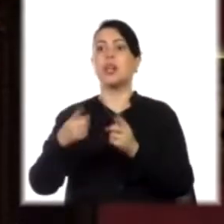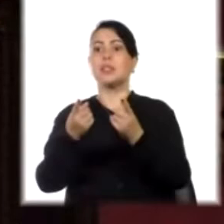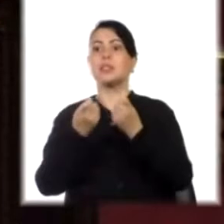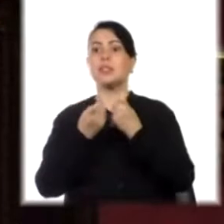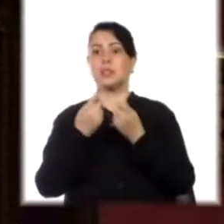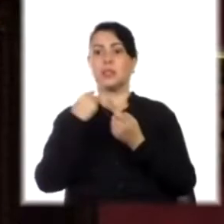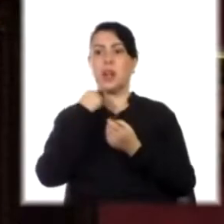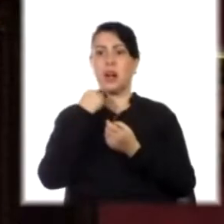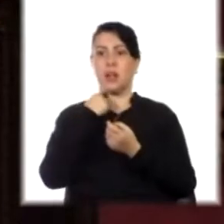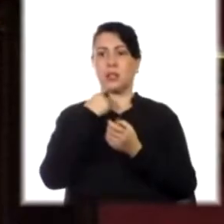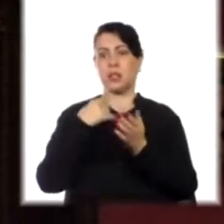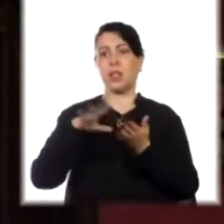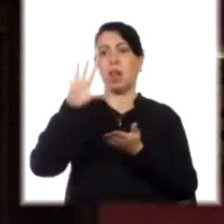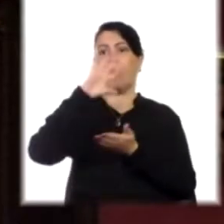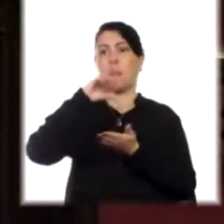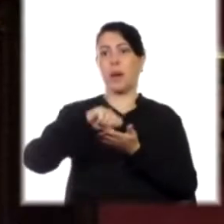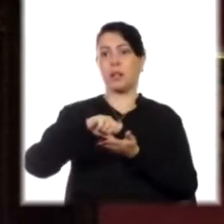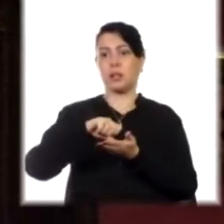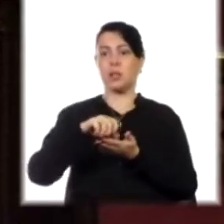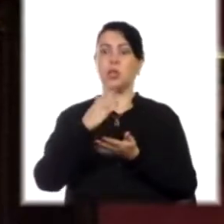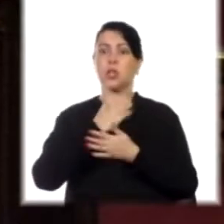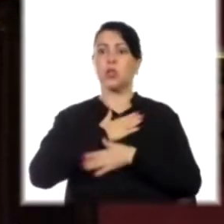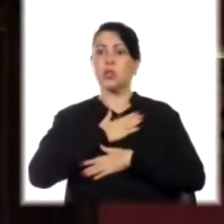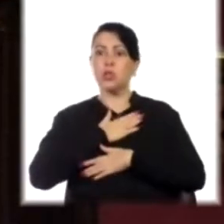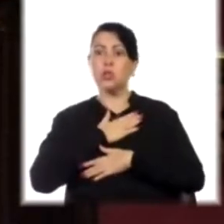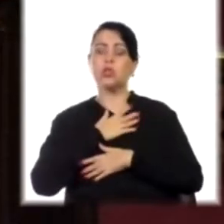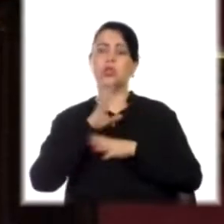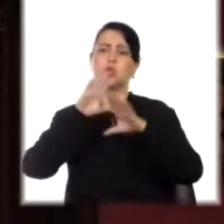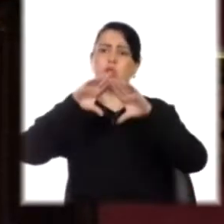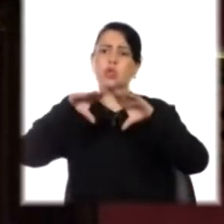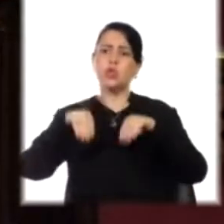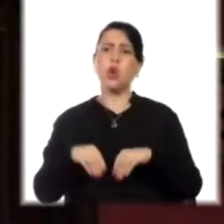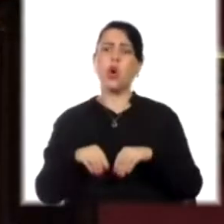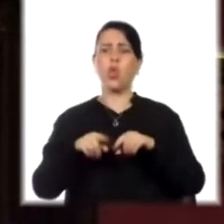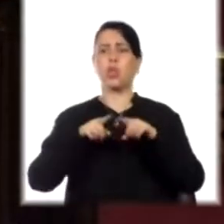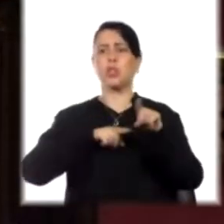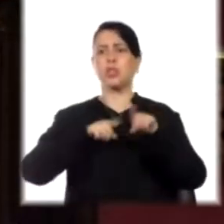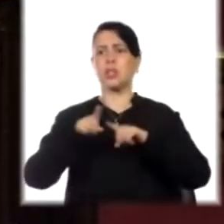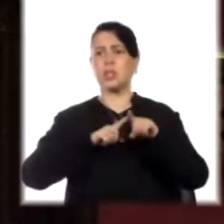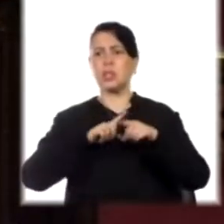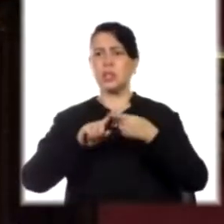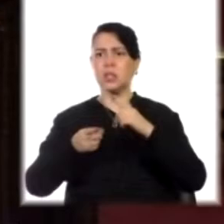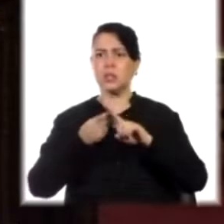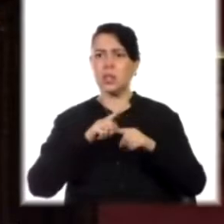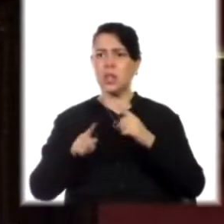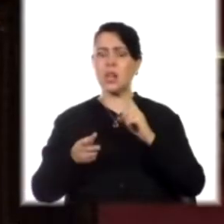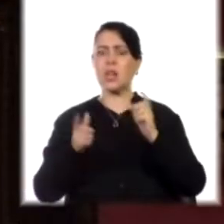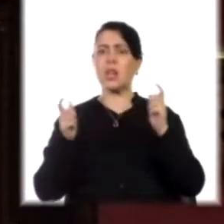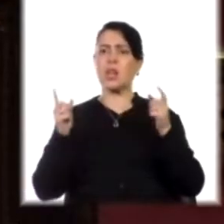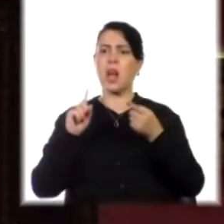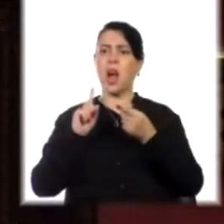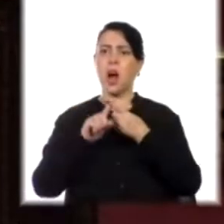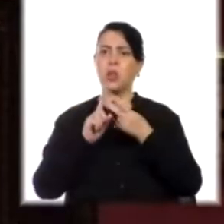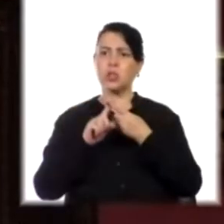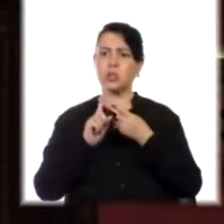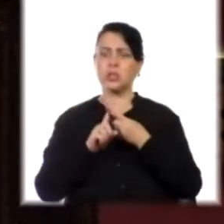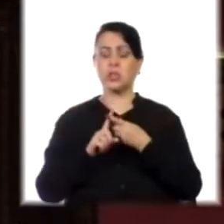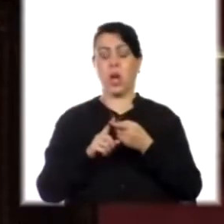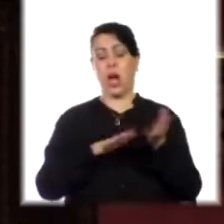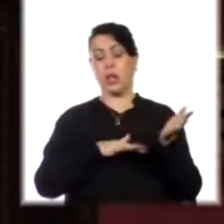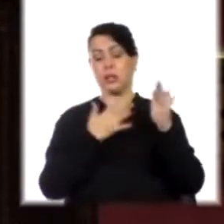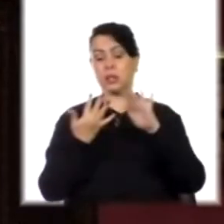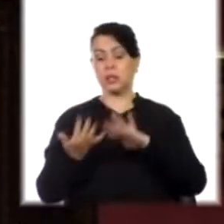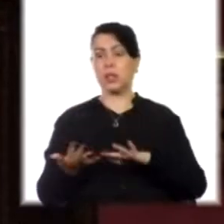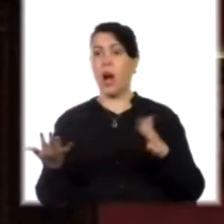en ese sentido que vamos a respaldar todas las medidas tendientes a generar un espacio de negociación. Si hasta ahora no se ha